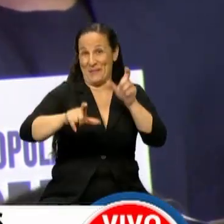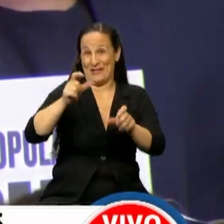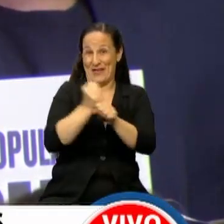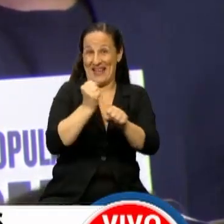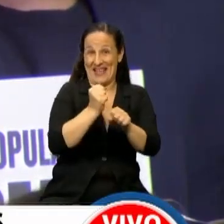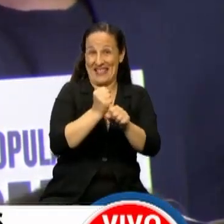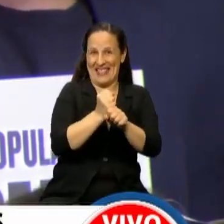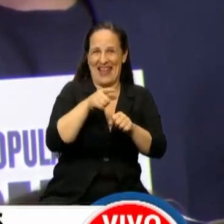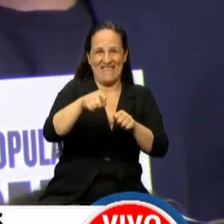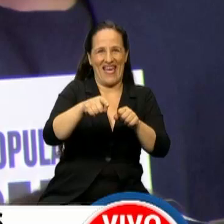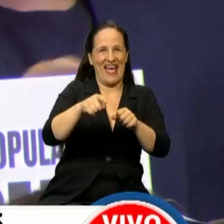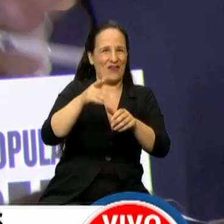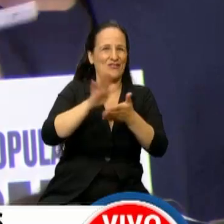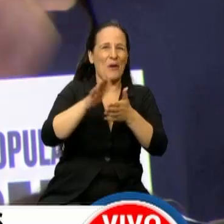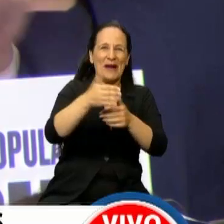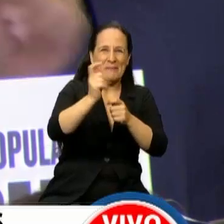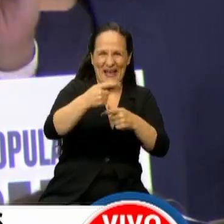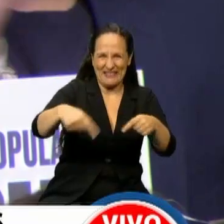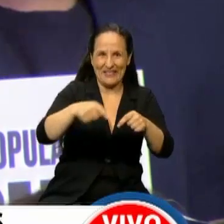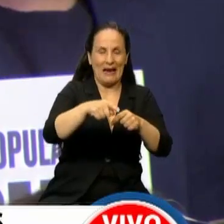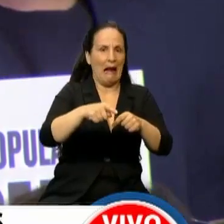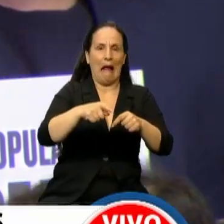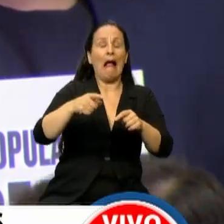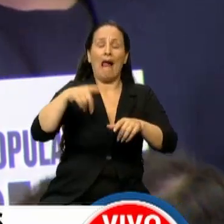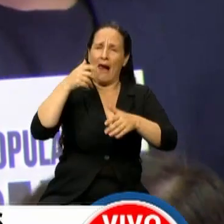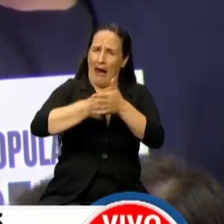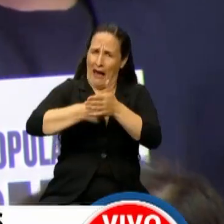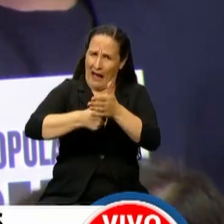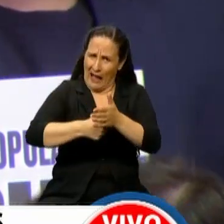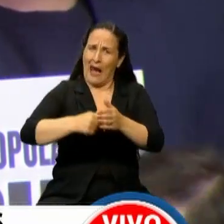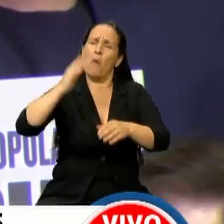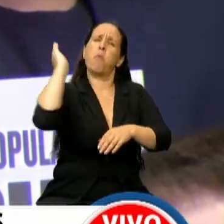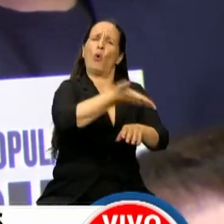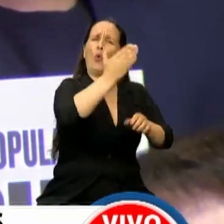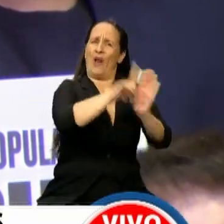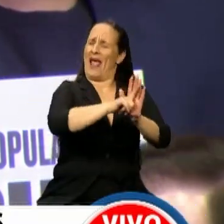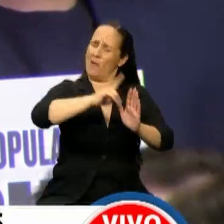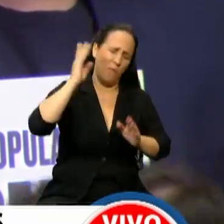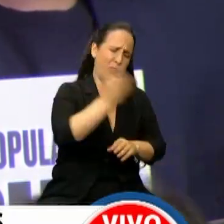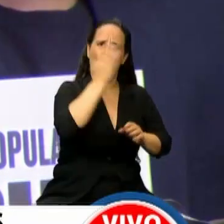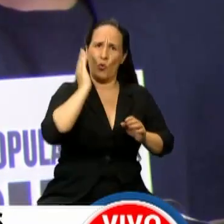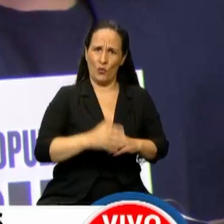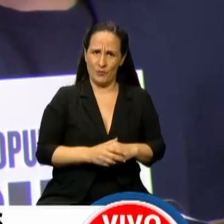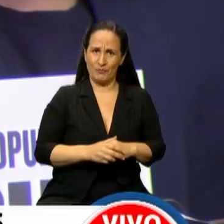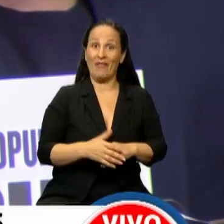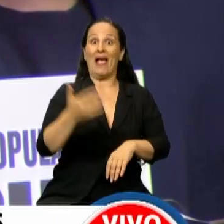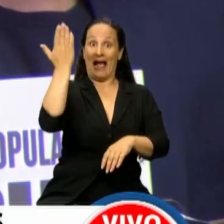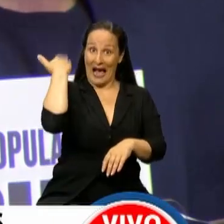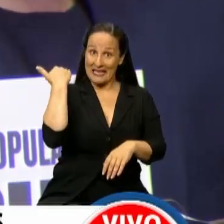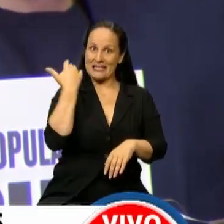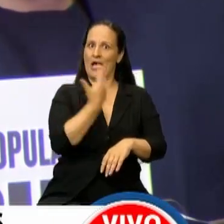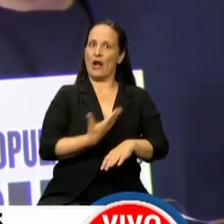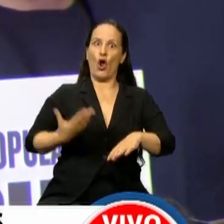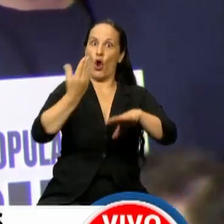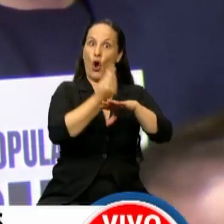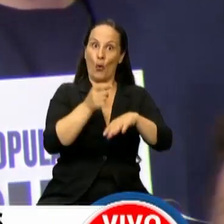del pescado de la provincia, derrotaron esta ley. Ayer el mismo gobernador